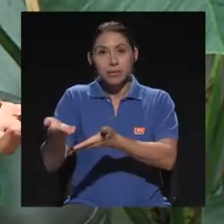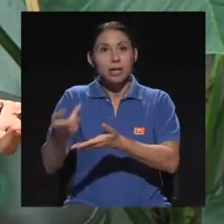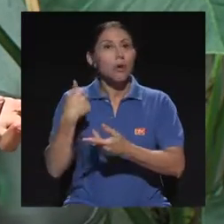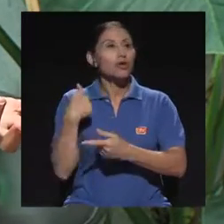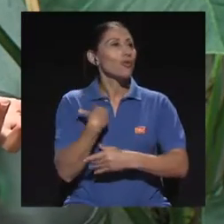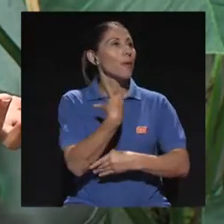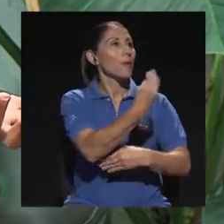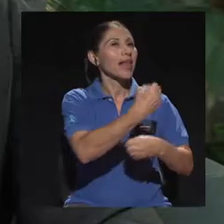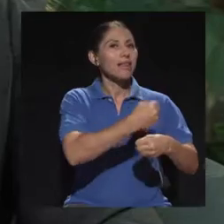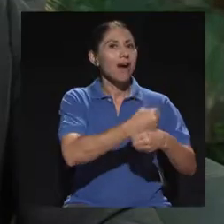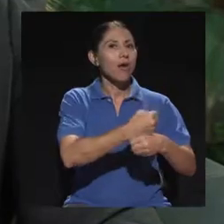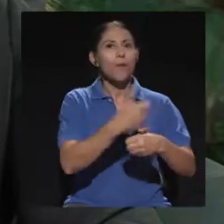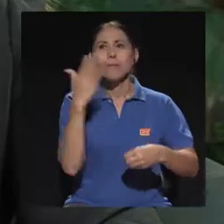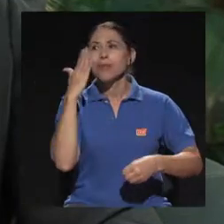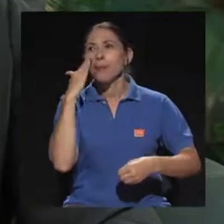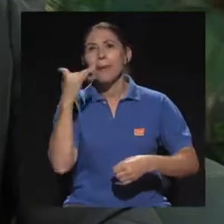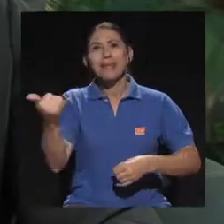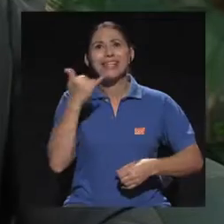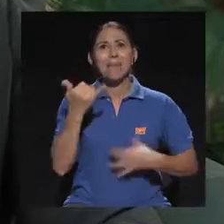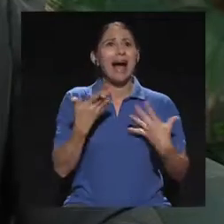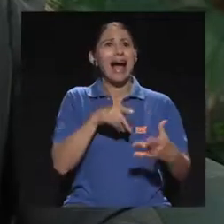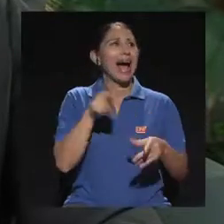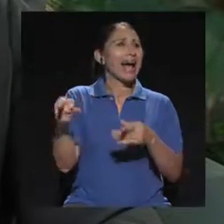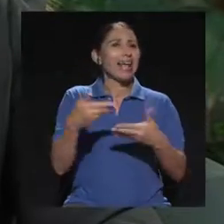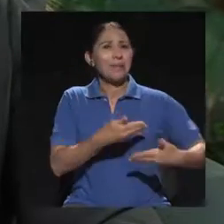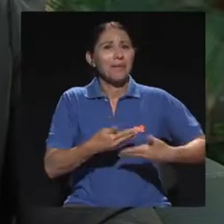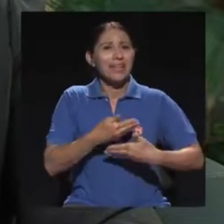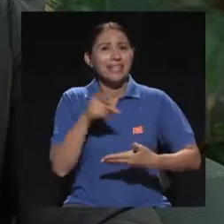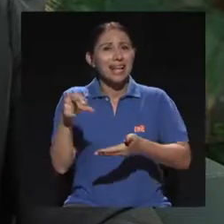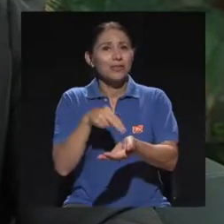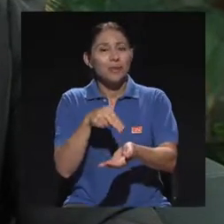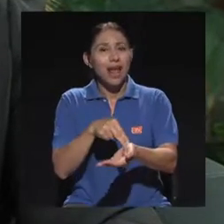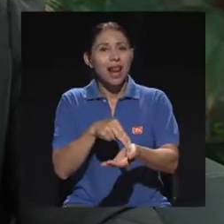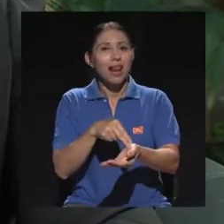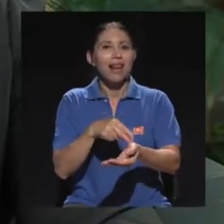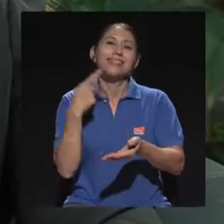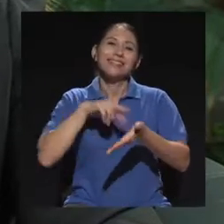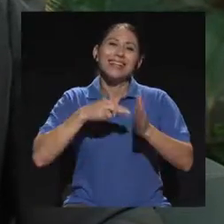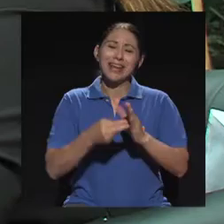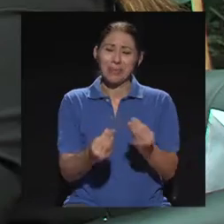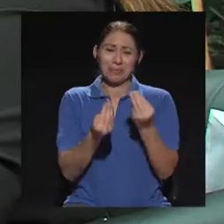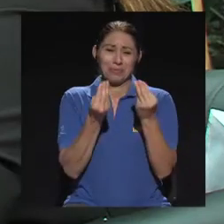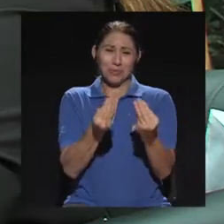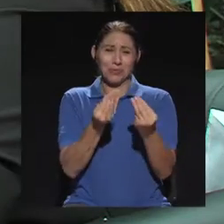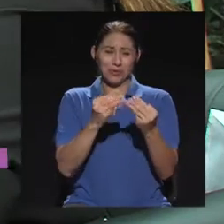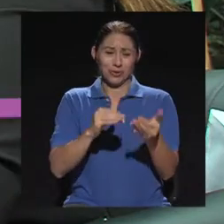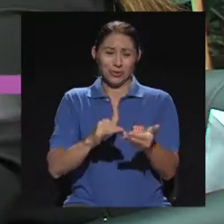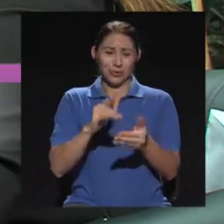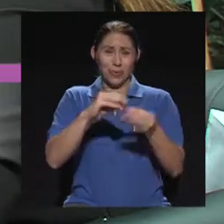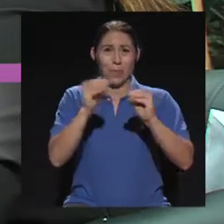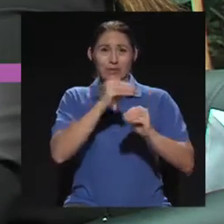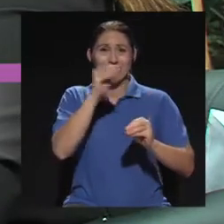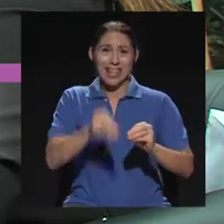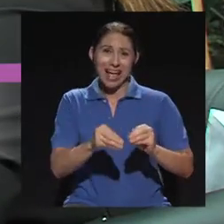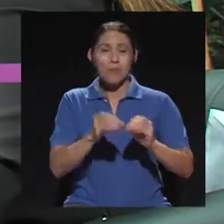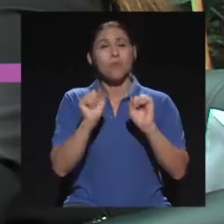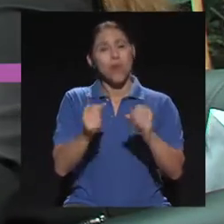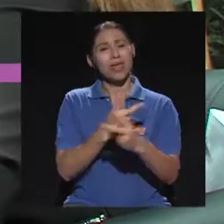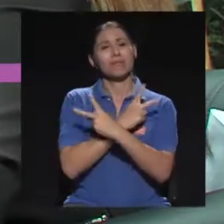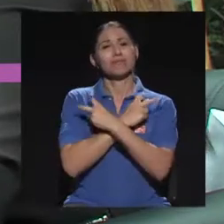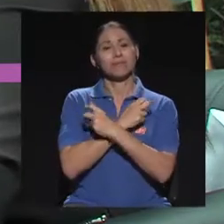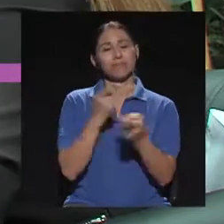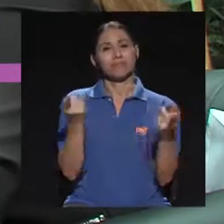llama que está en el hospital. Lo intoxicó, ¿verdad? Entonces, bien utilizado siempre, respetando el uso tradicional,